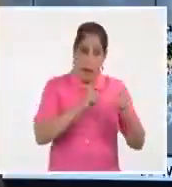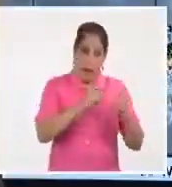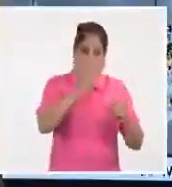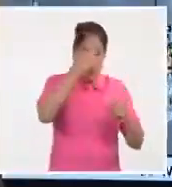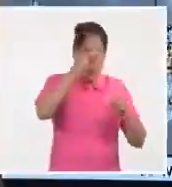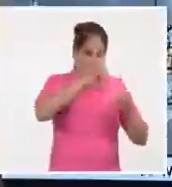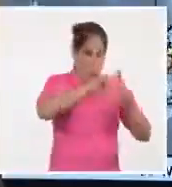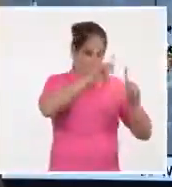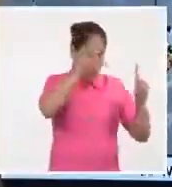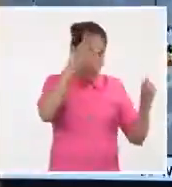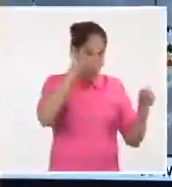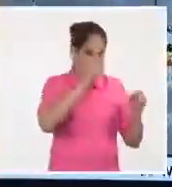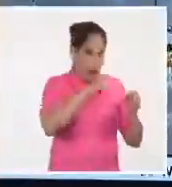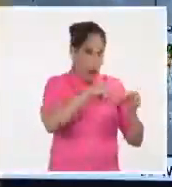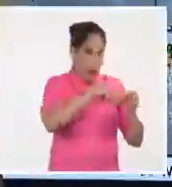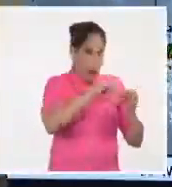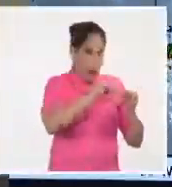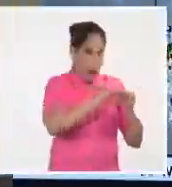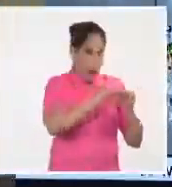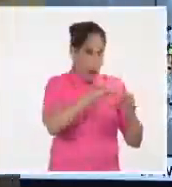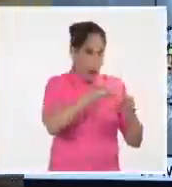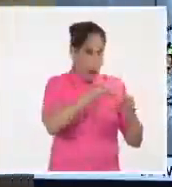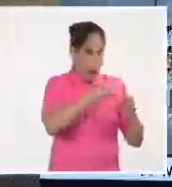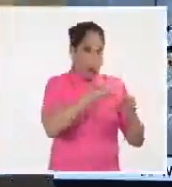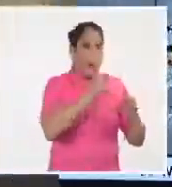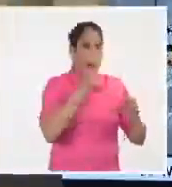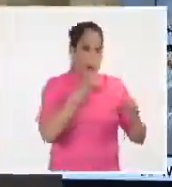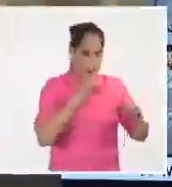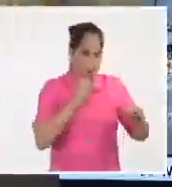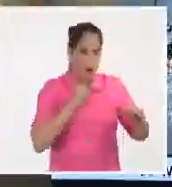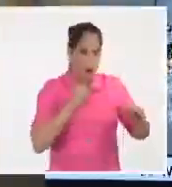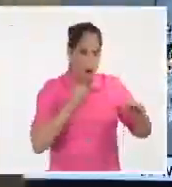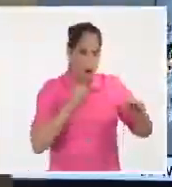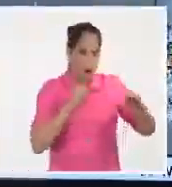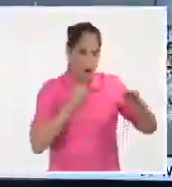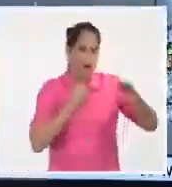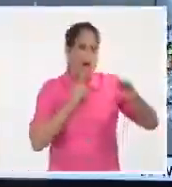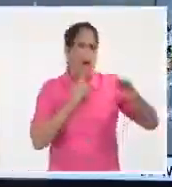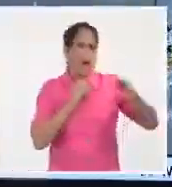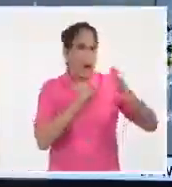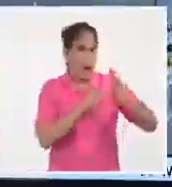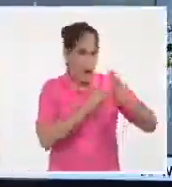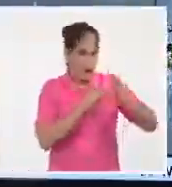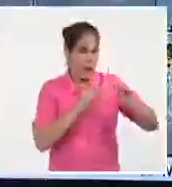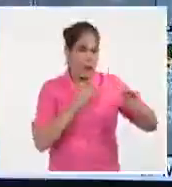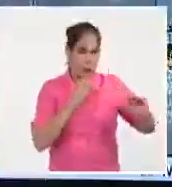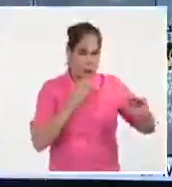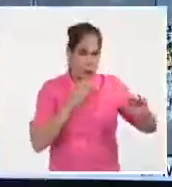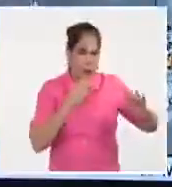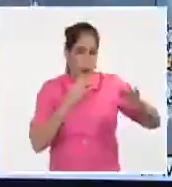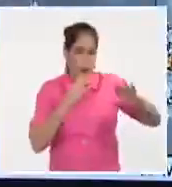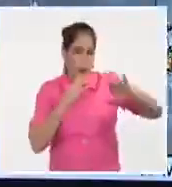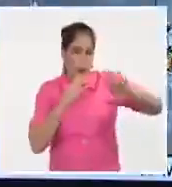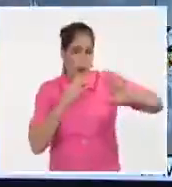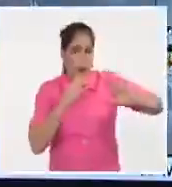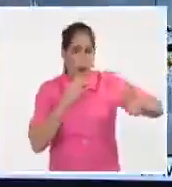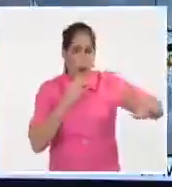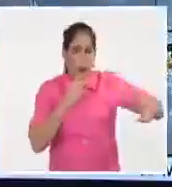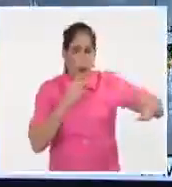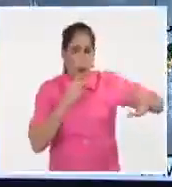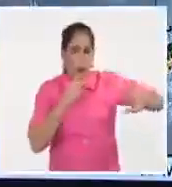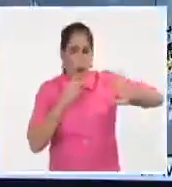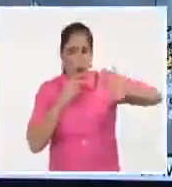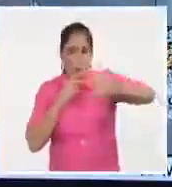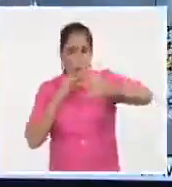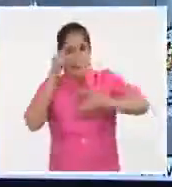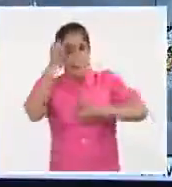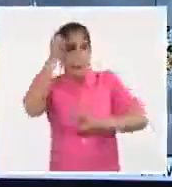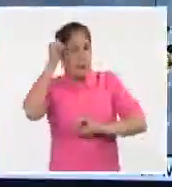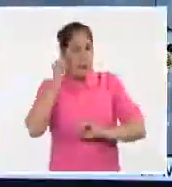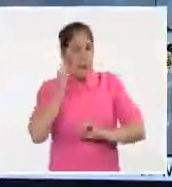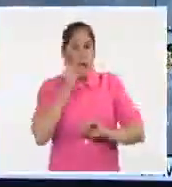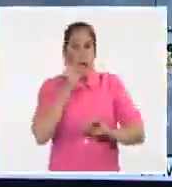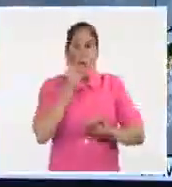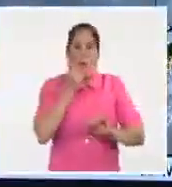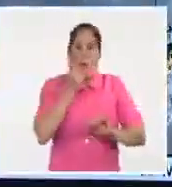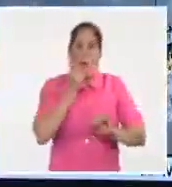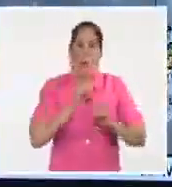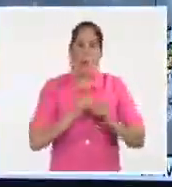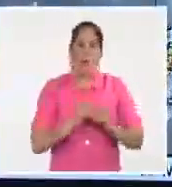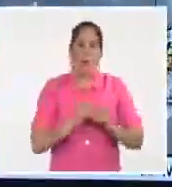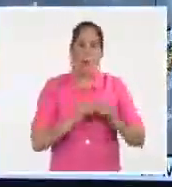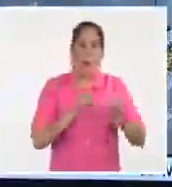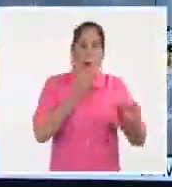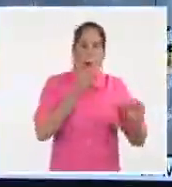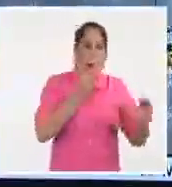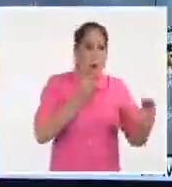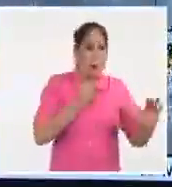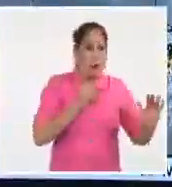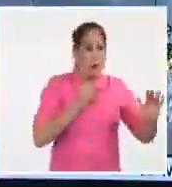internándose en el Caribe Oriental durante la tarde del viernes. la mañana del sábado, a través del sábado, cruzará por el sur de las